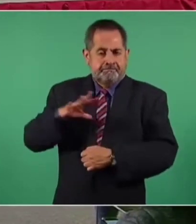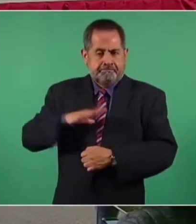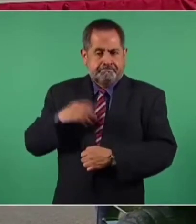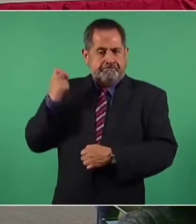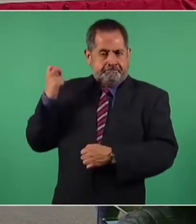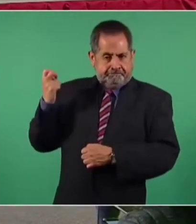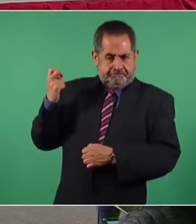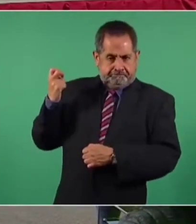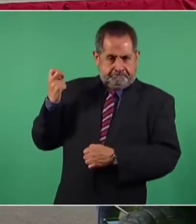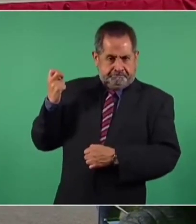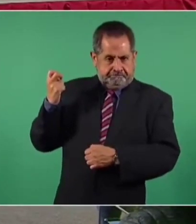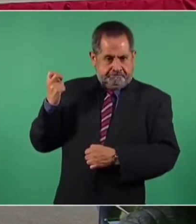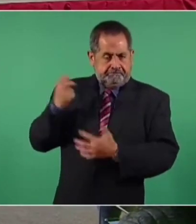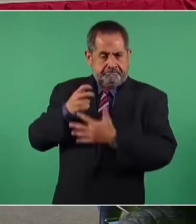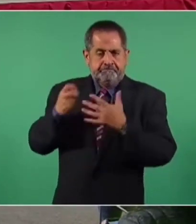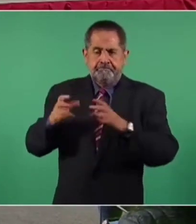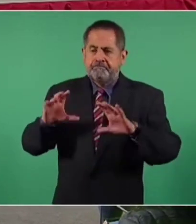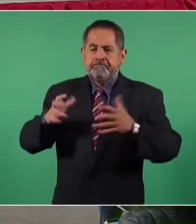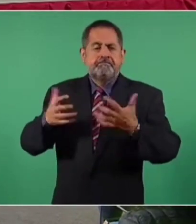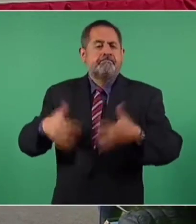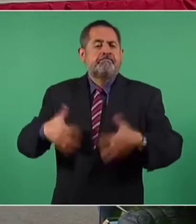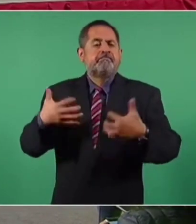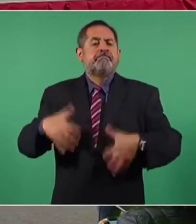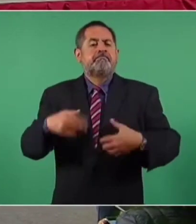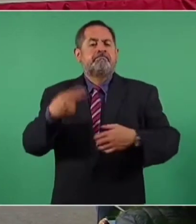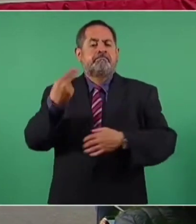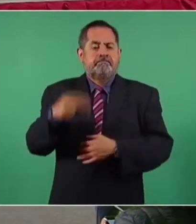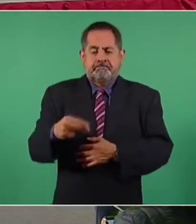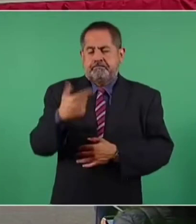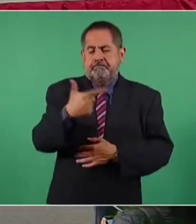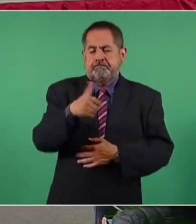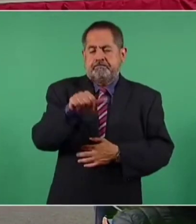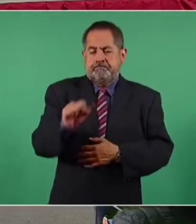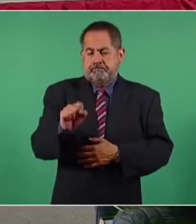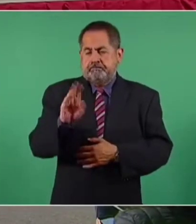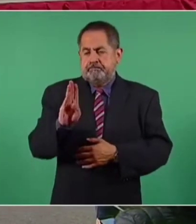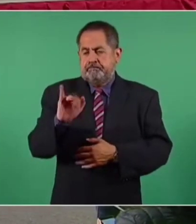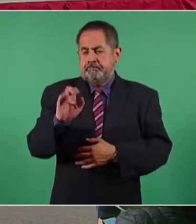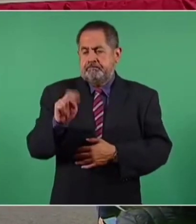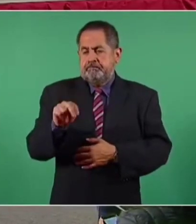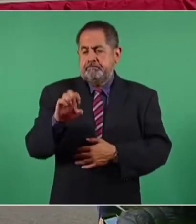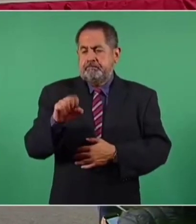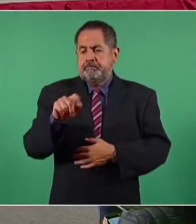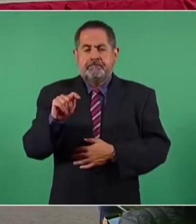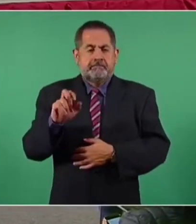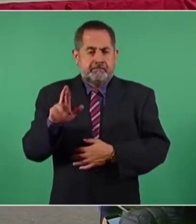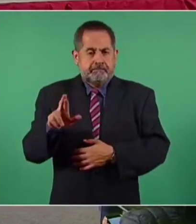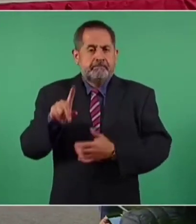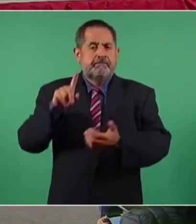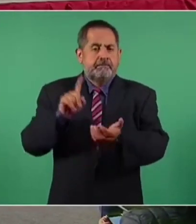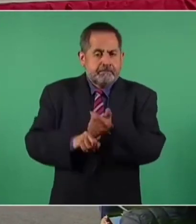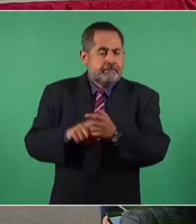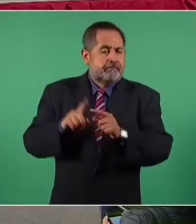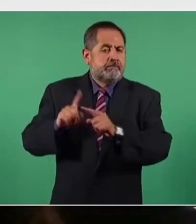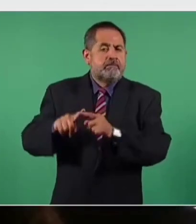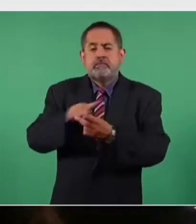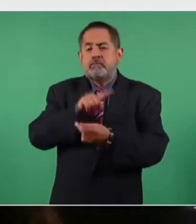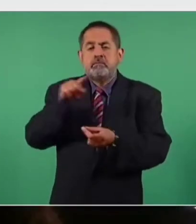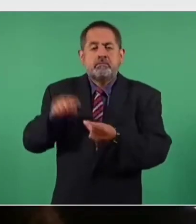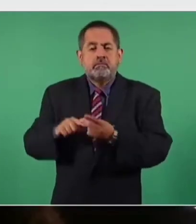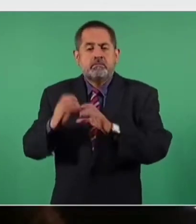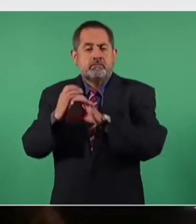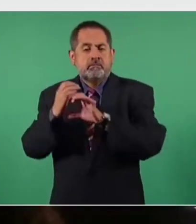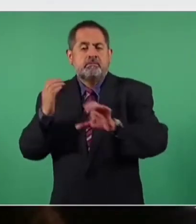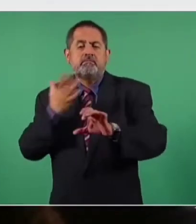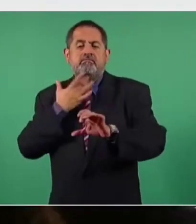la empresa Gas Bienestar. Desde luego, la principal infraestructura es el gasoducto